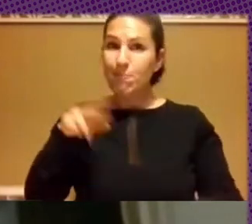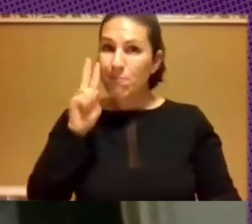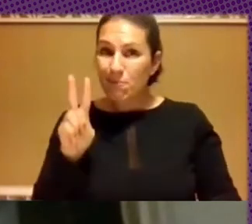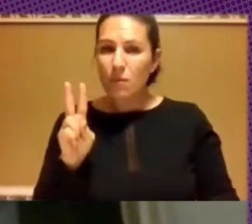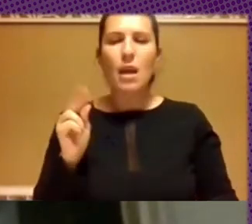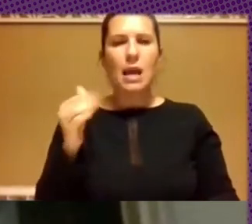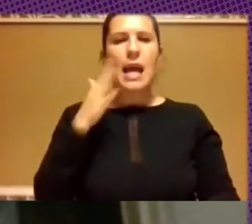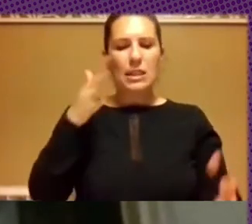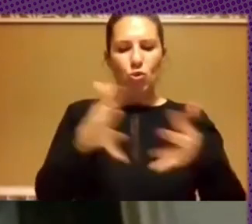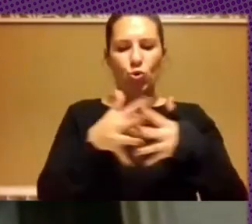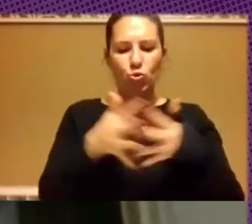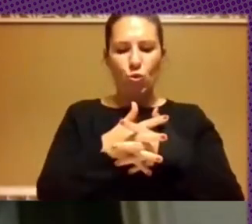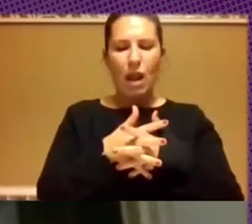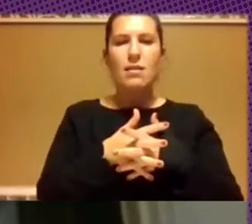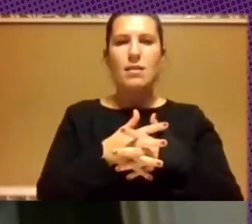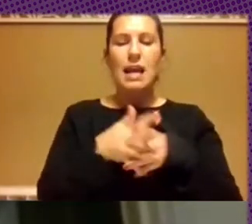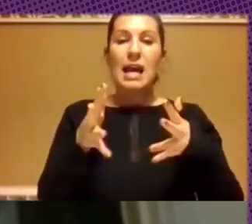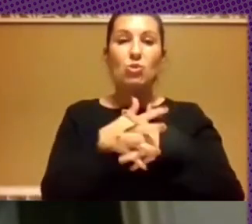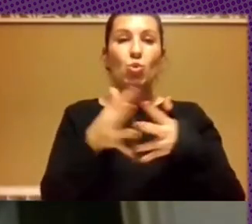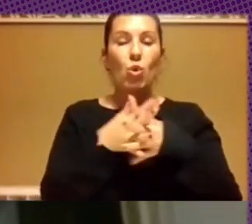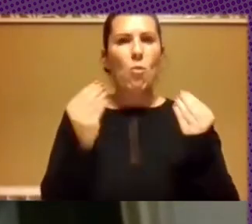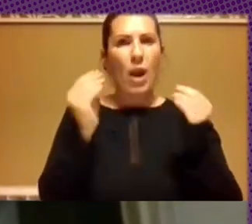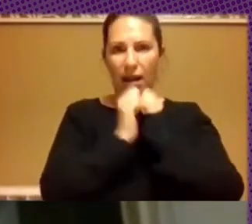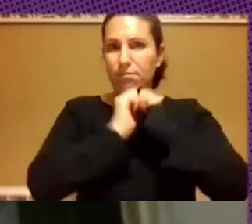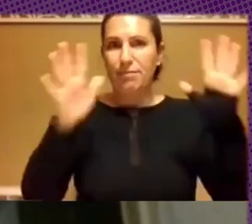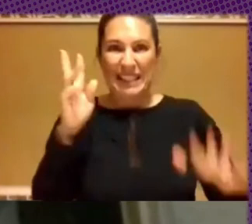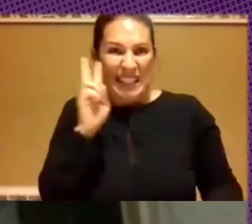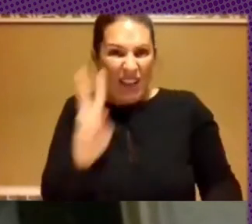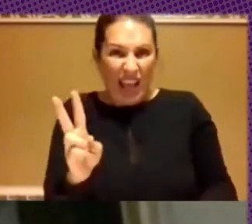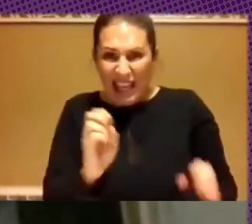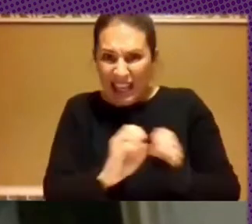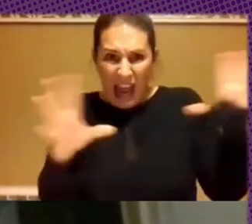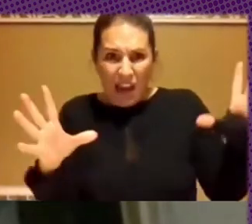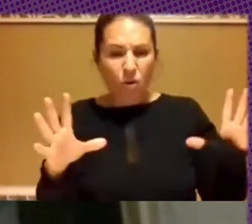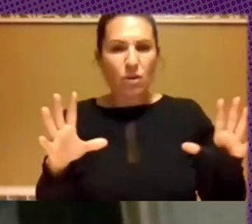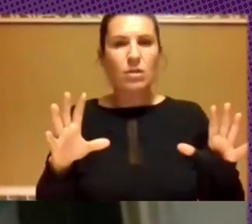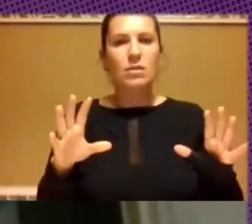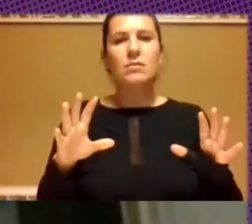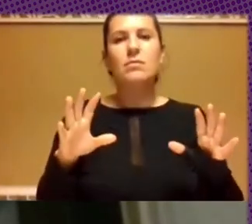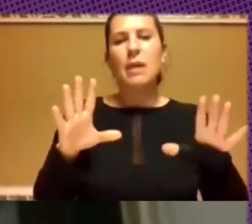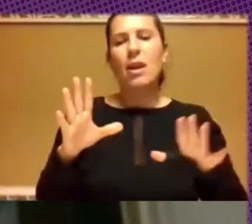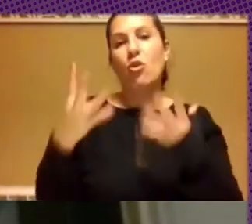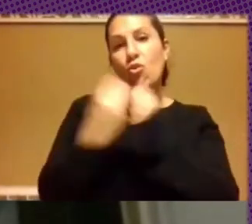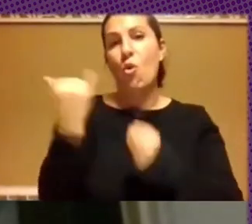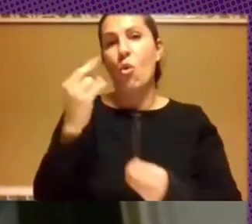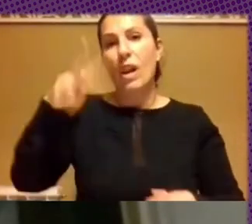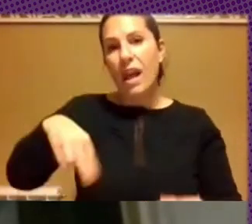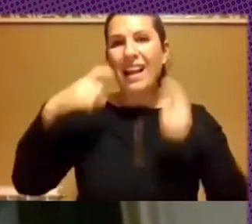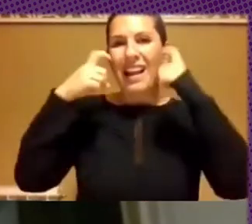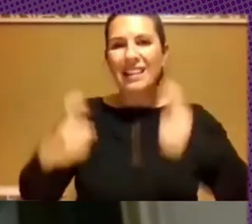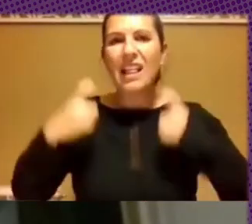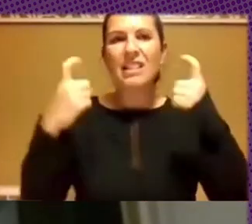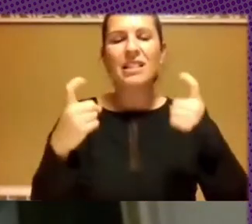estructura que era muy evidente, pero que también, eh, bueno, con Julián intentamos ponerla, de